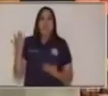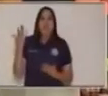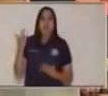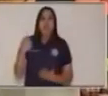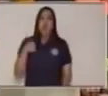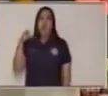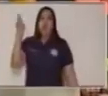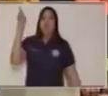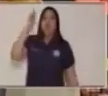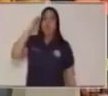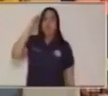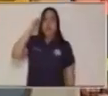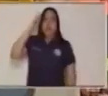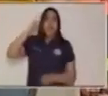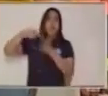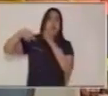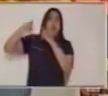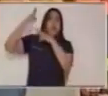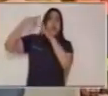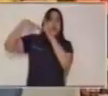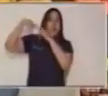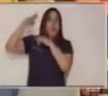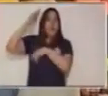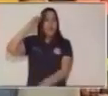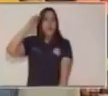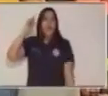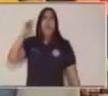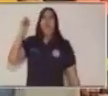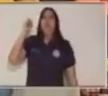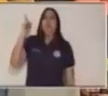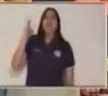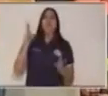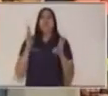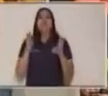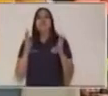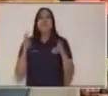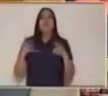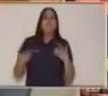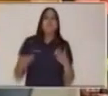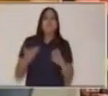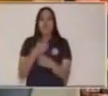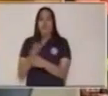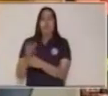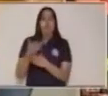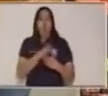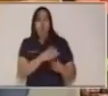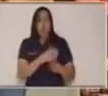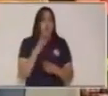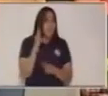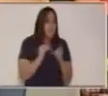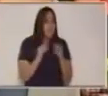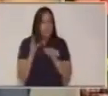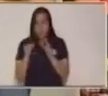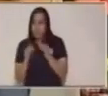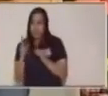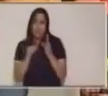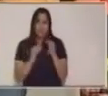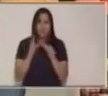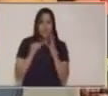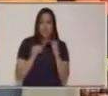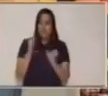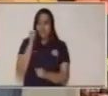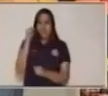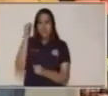a la mente con ese tema? A ver, piensa tú en casa. Comparte todo lo que puedas durante este tiempo. Vamos a hacer una